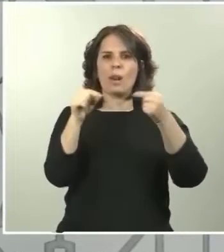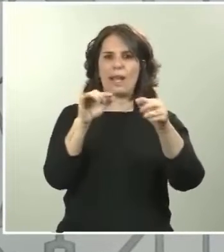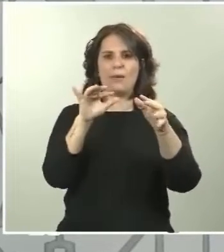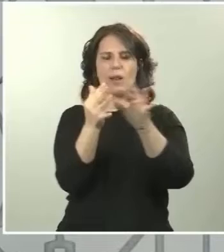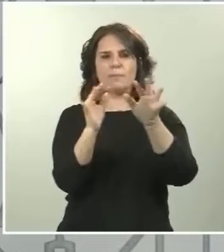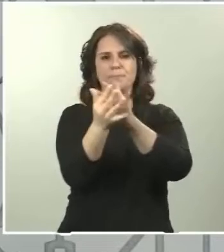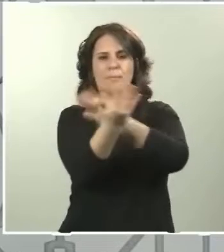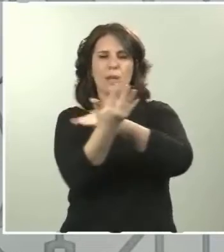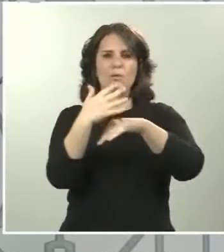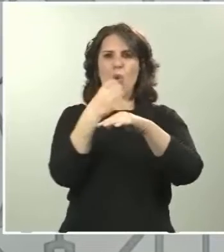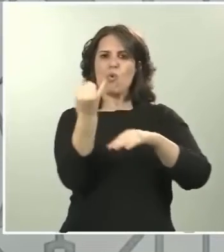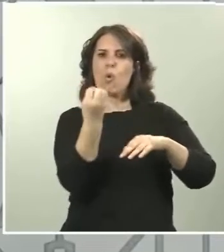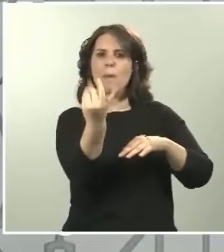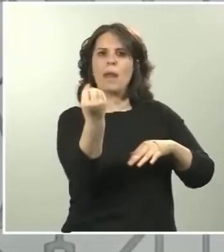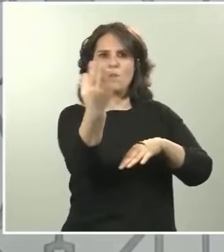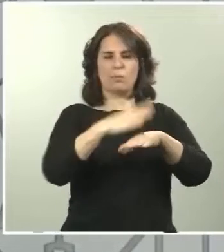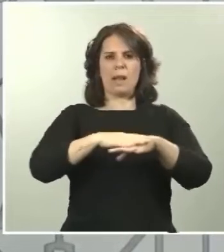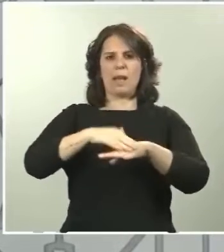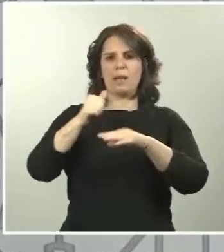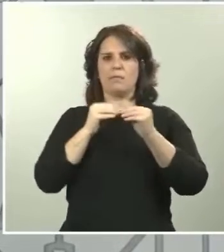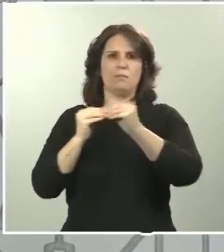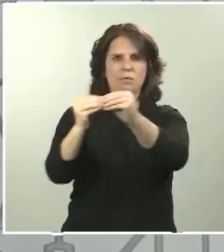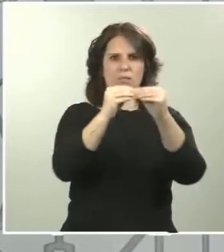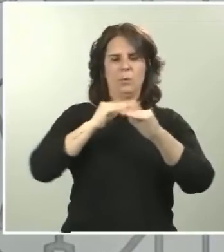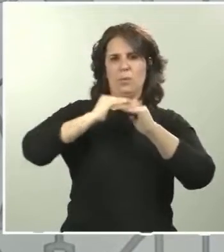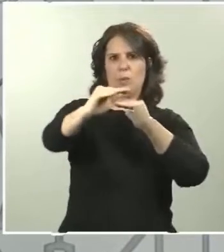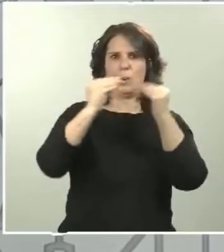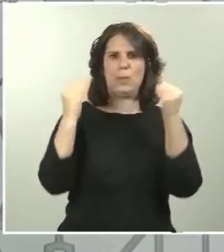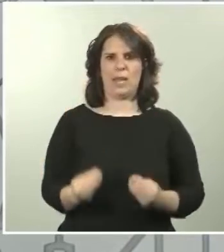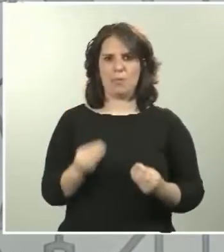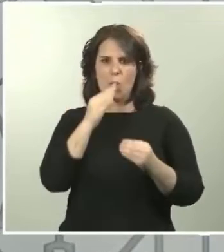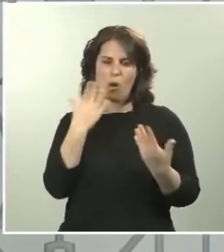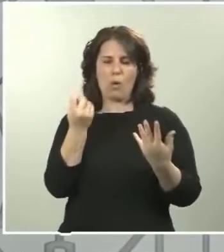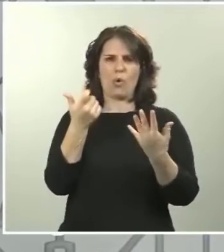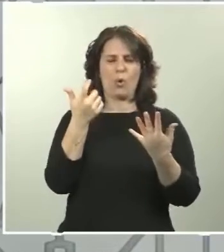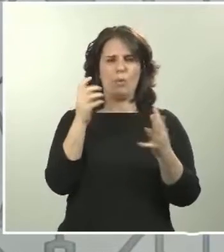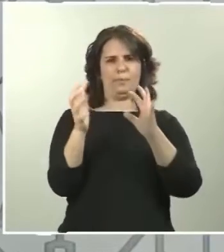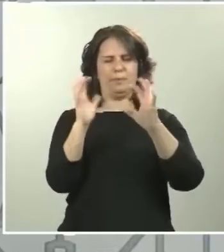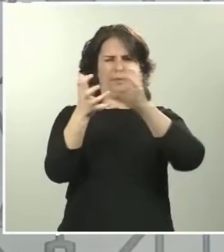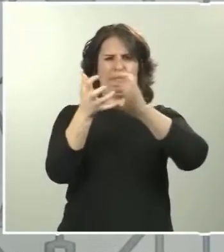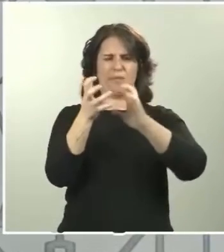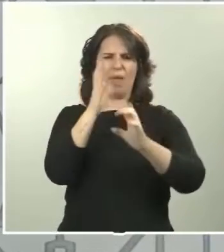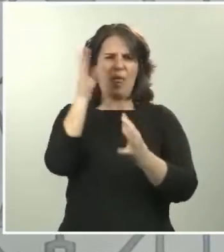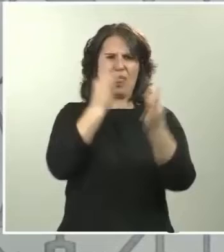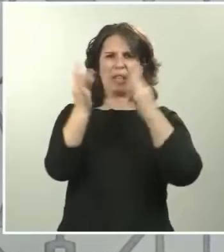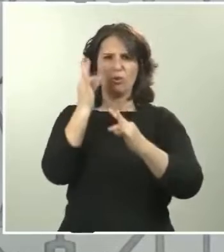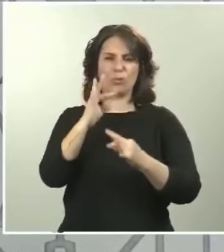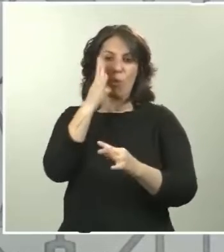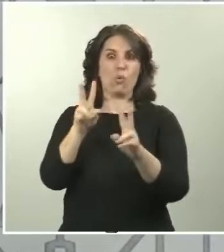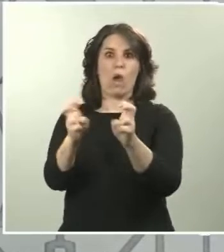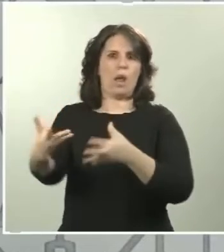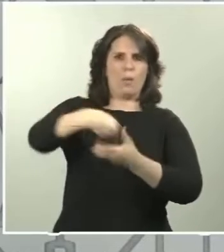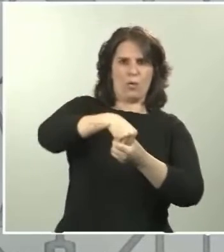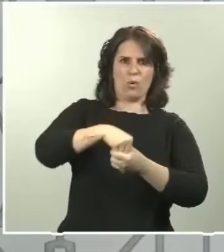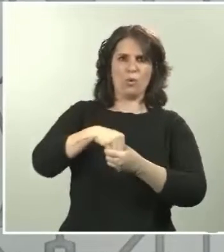hacerlas lo más homogéneas posible. Esto obviamente va a implicar alguna distorsión en las series de datos que esperamos poder ser